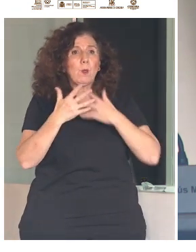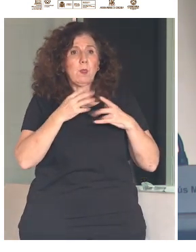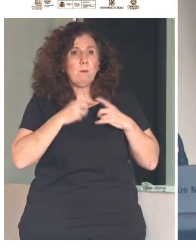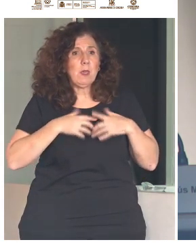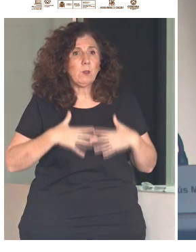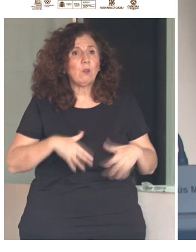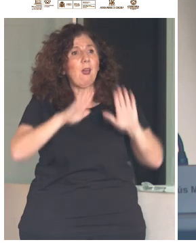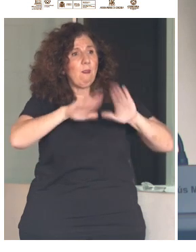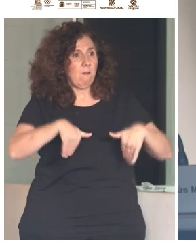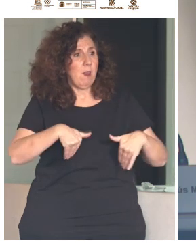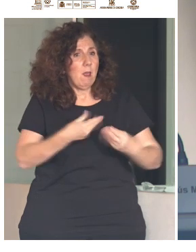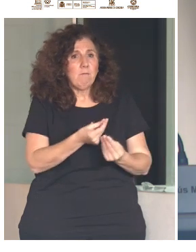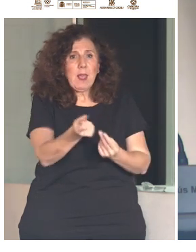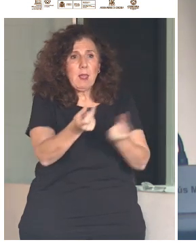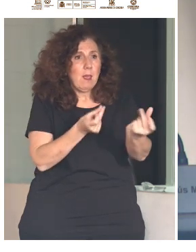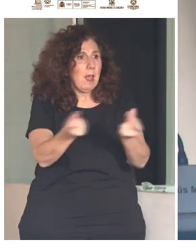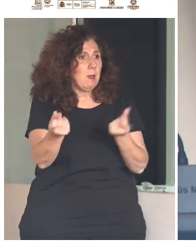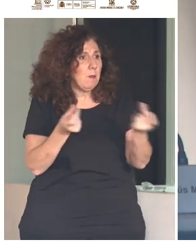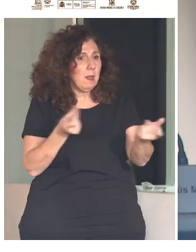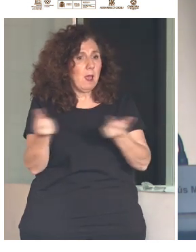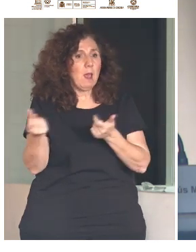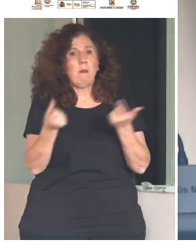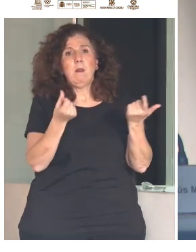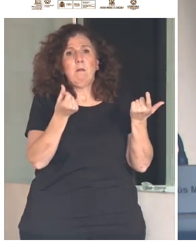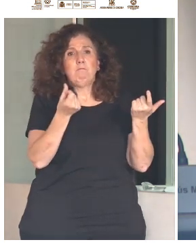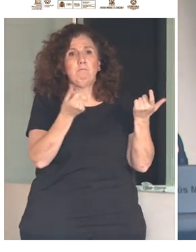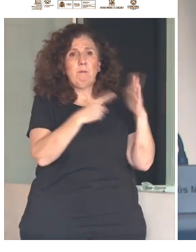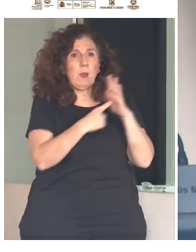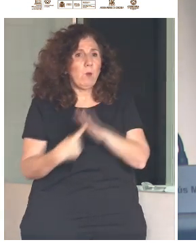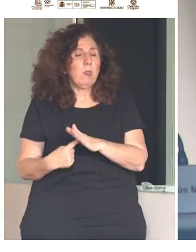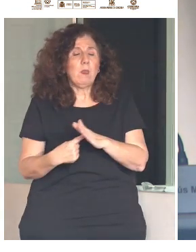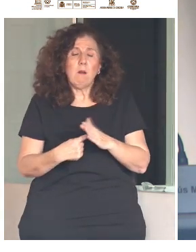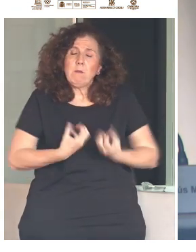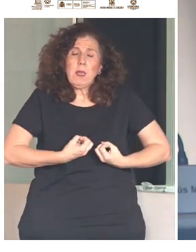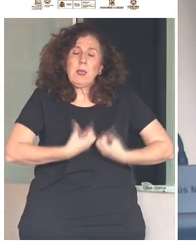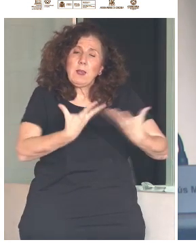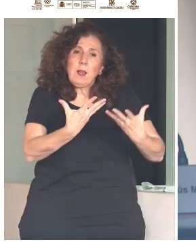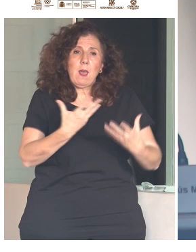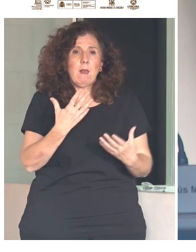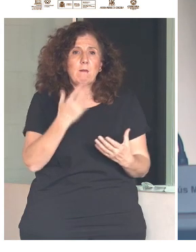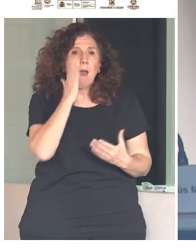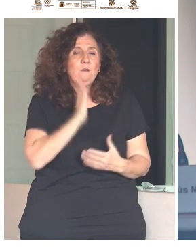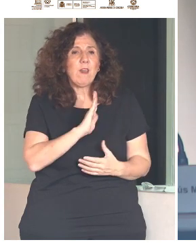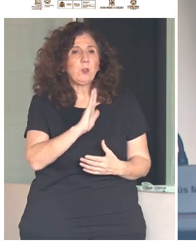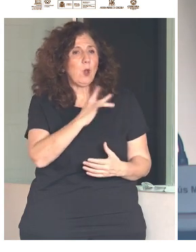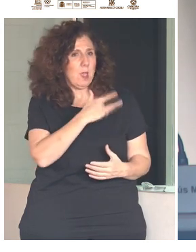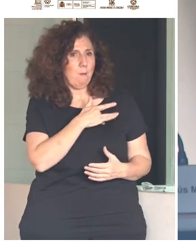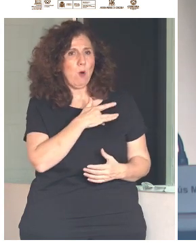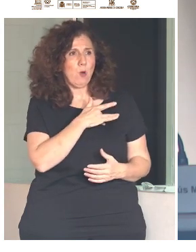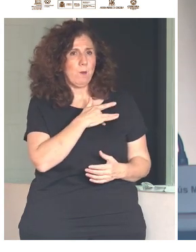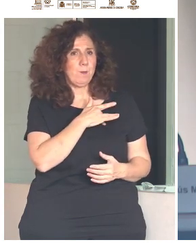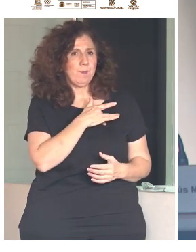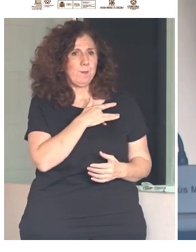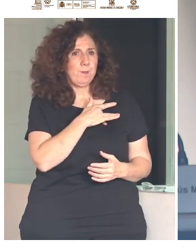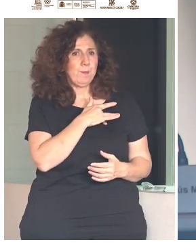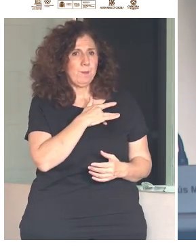prejuicio y, al final, generan afecto y amor. En nuestra relación con los